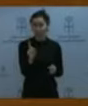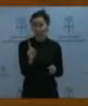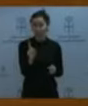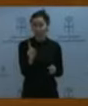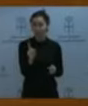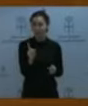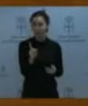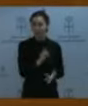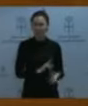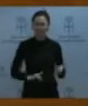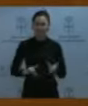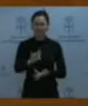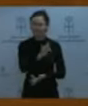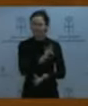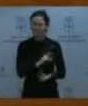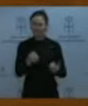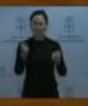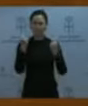enorme crisis inmobiliaria.